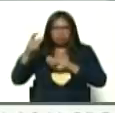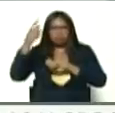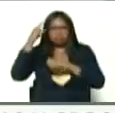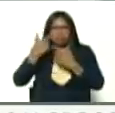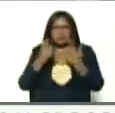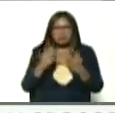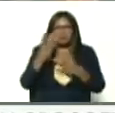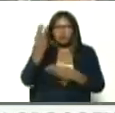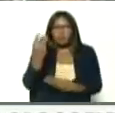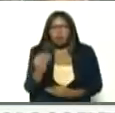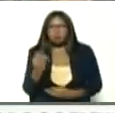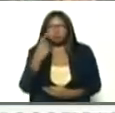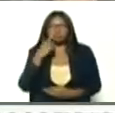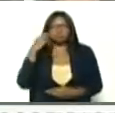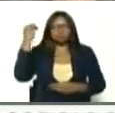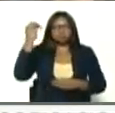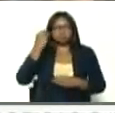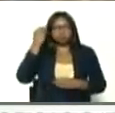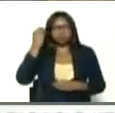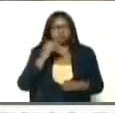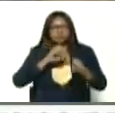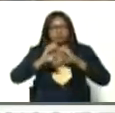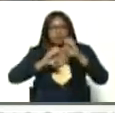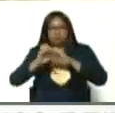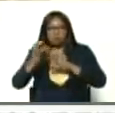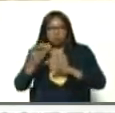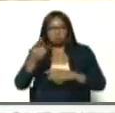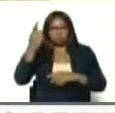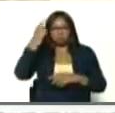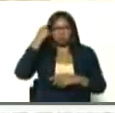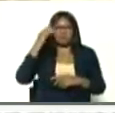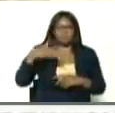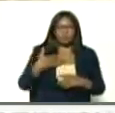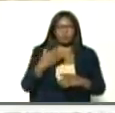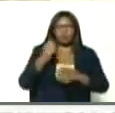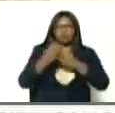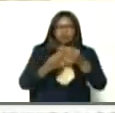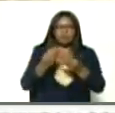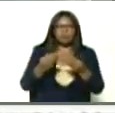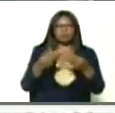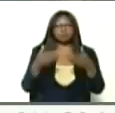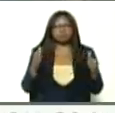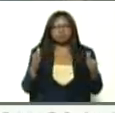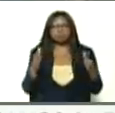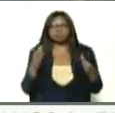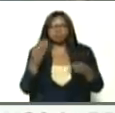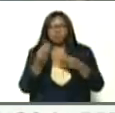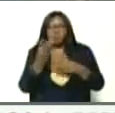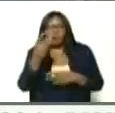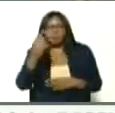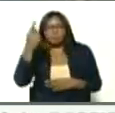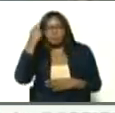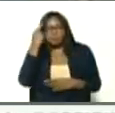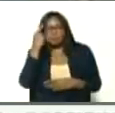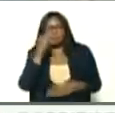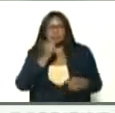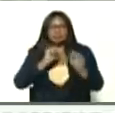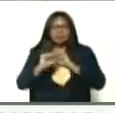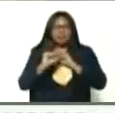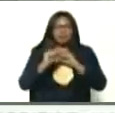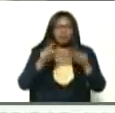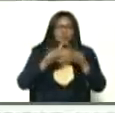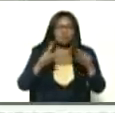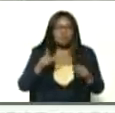empezamos a estudiar los métodos, cuántos días para cortar la transmisión, cuántos días para que la gente